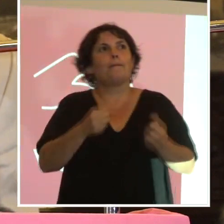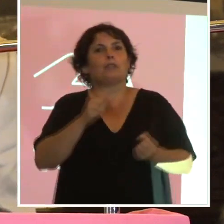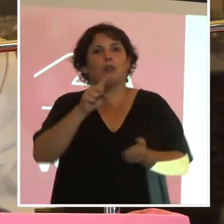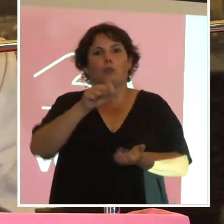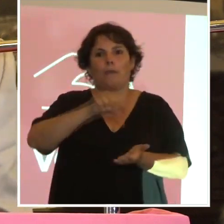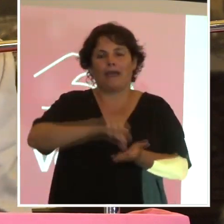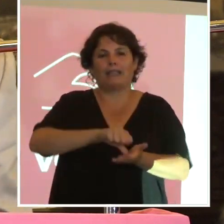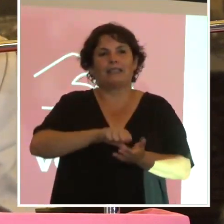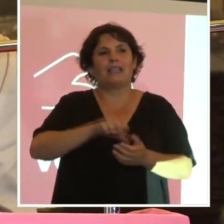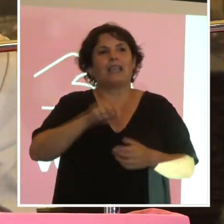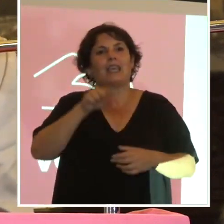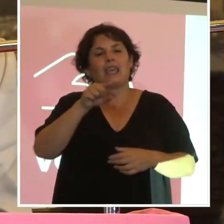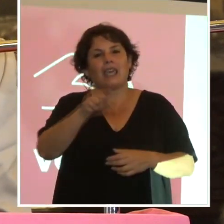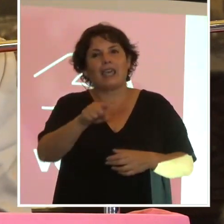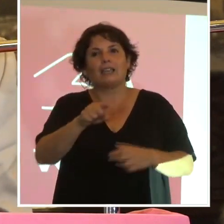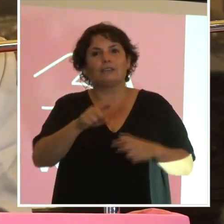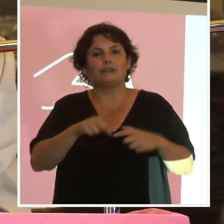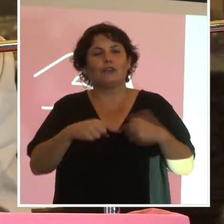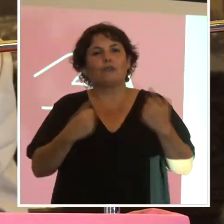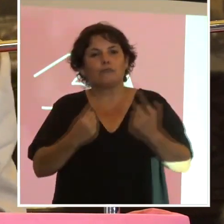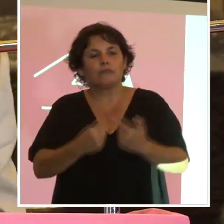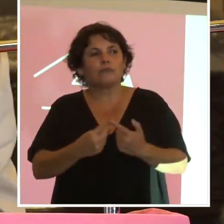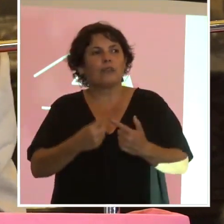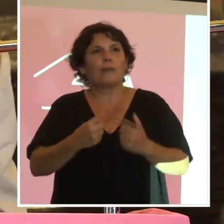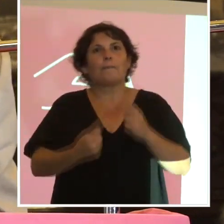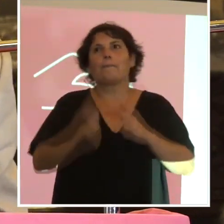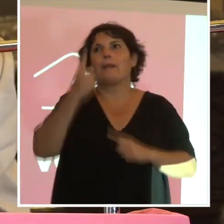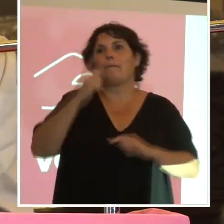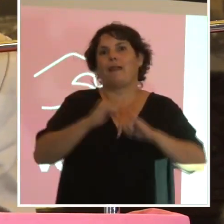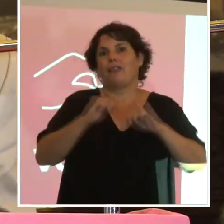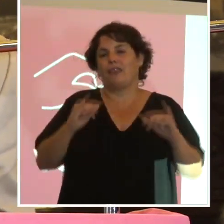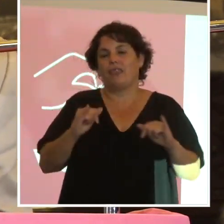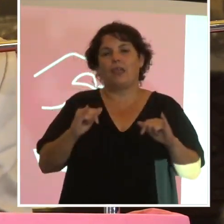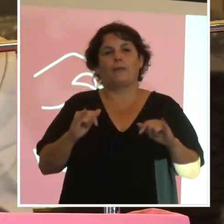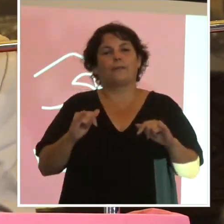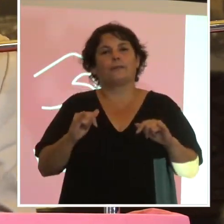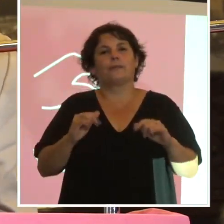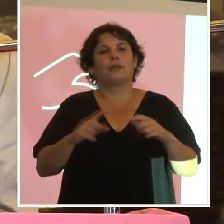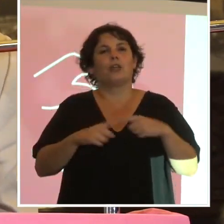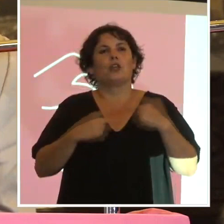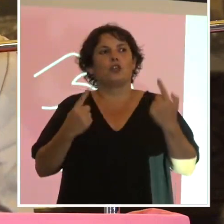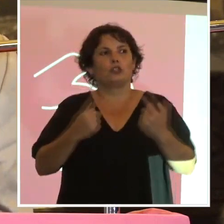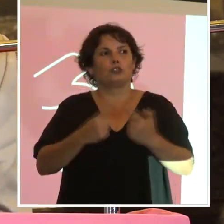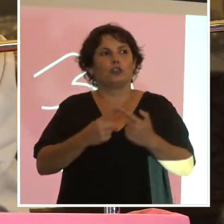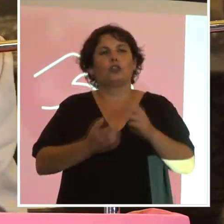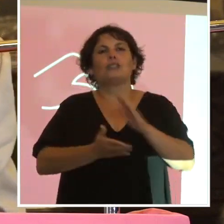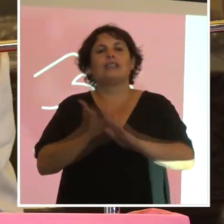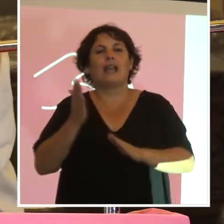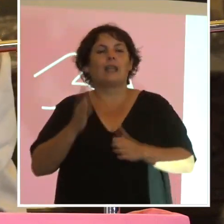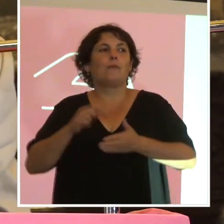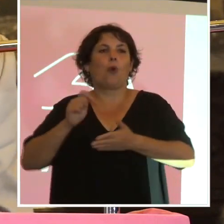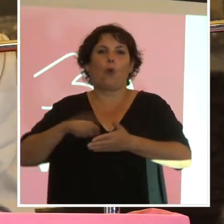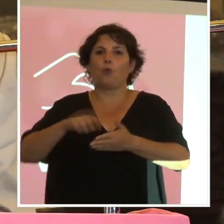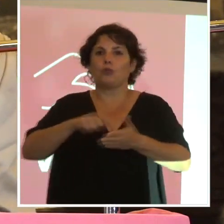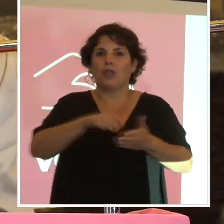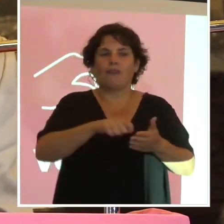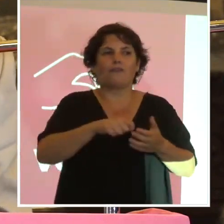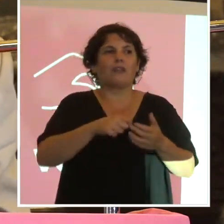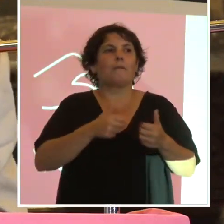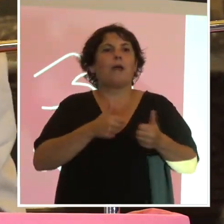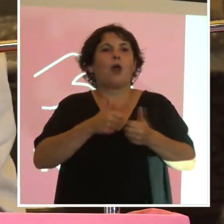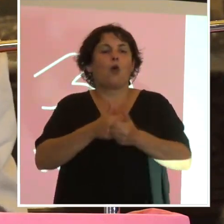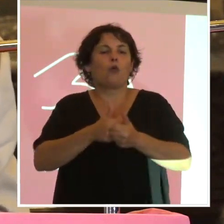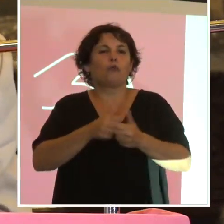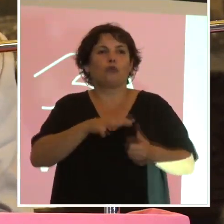Esa es la actitud que nosotros hemos tenido desde el primer día. Nosotros salimos a juntar firmas junto con todos ustedes